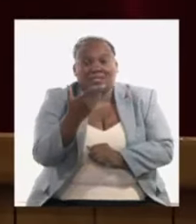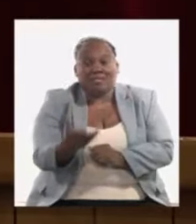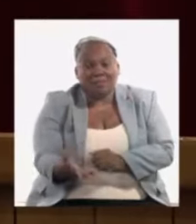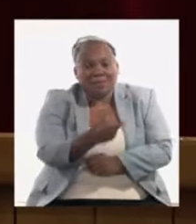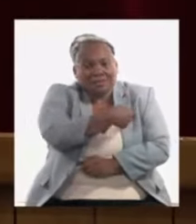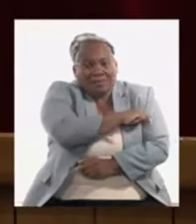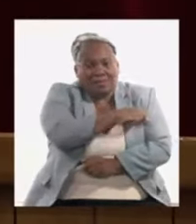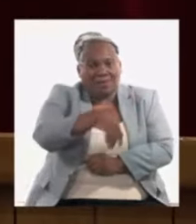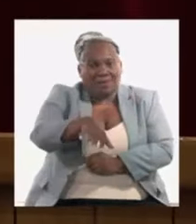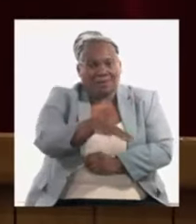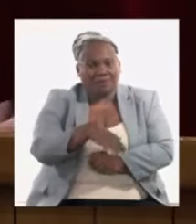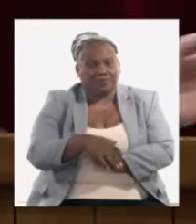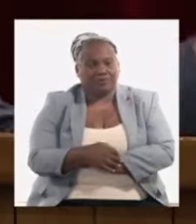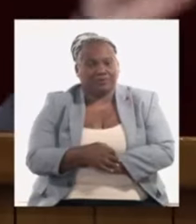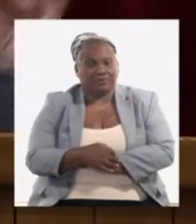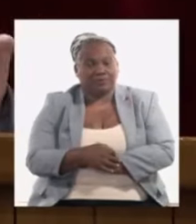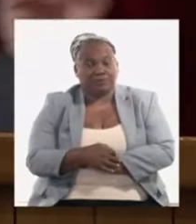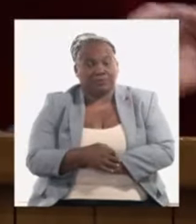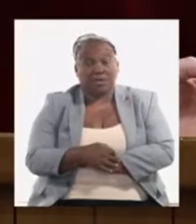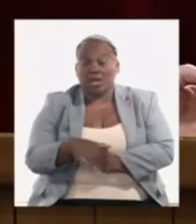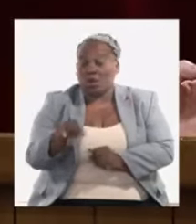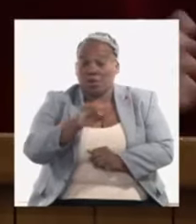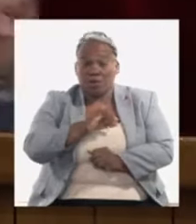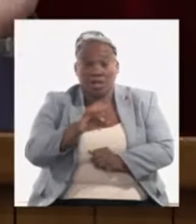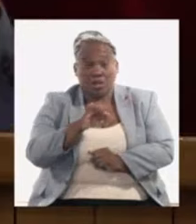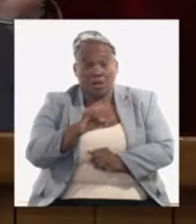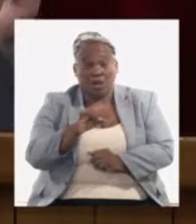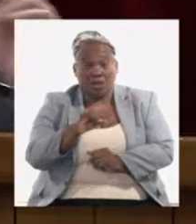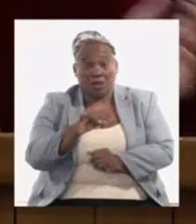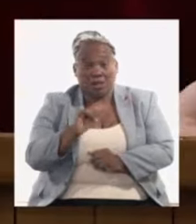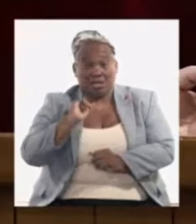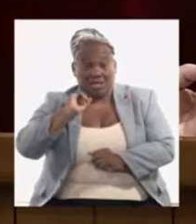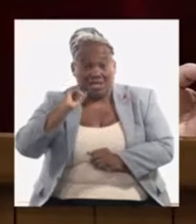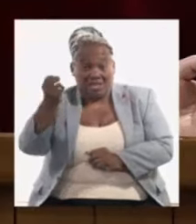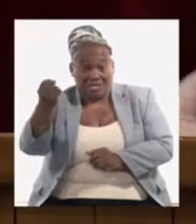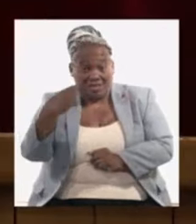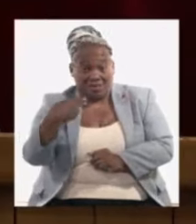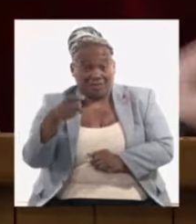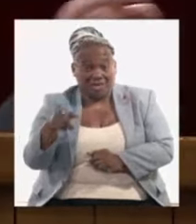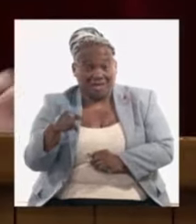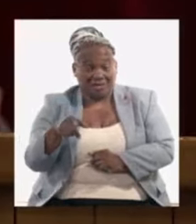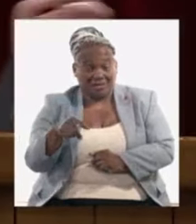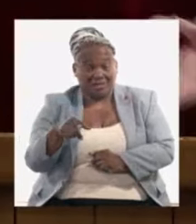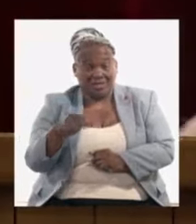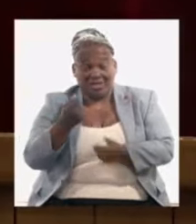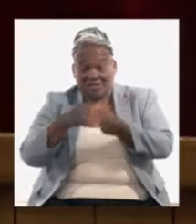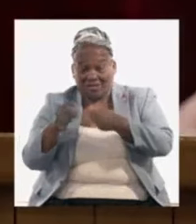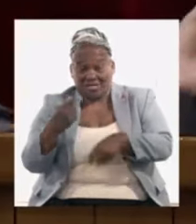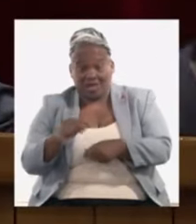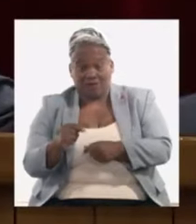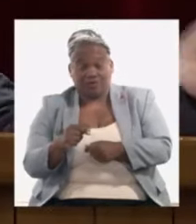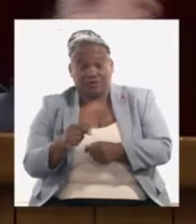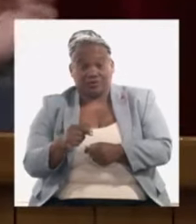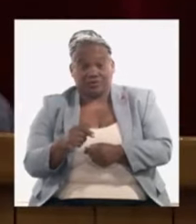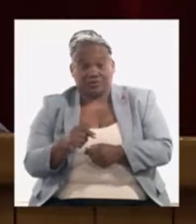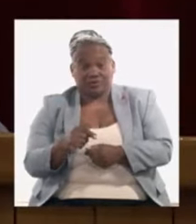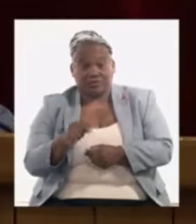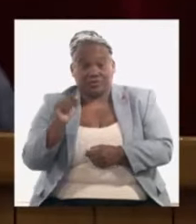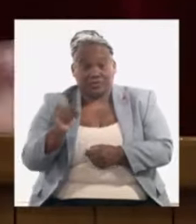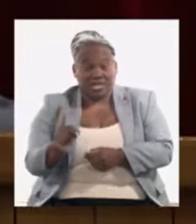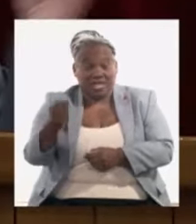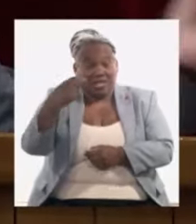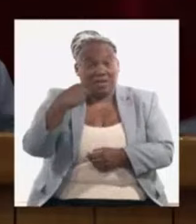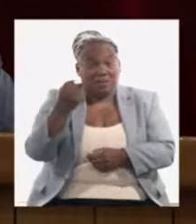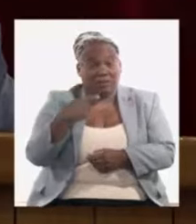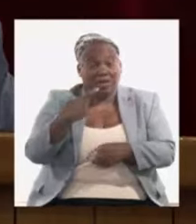pero no es lo mismo importar un producto y venderlo no es el mismo aporte que tiene el producto interno bruto importar un producto y venderlo que importar